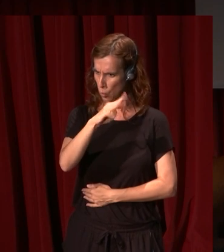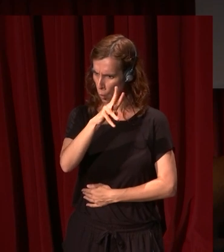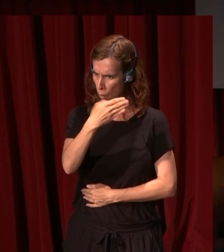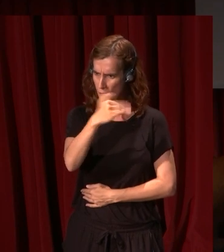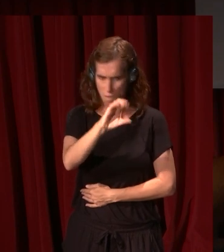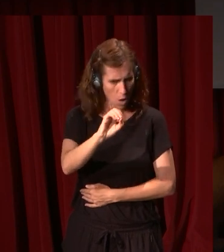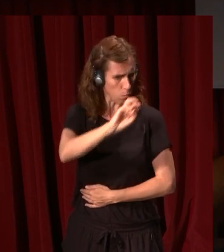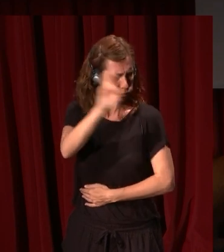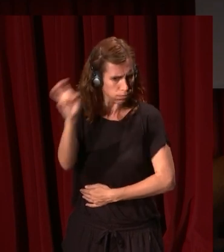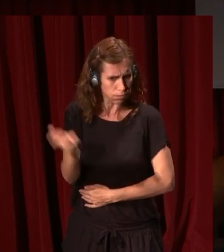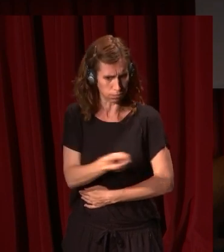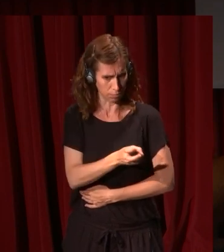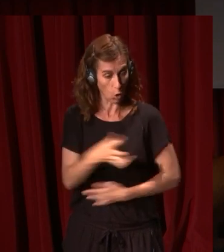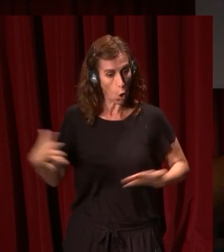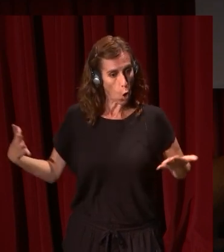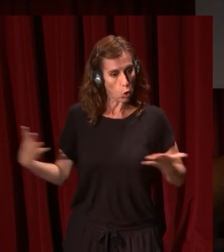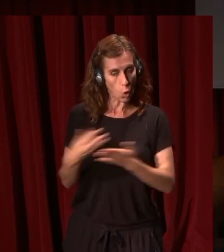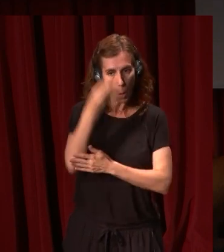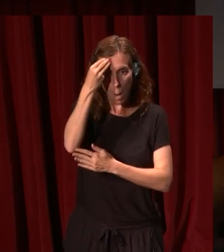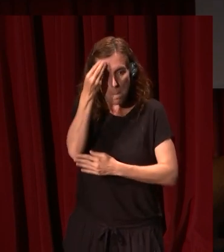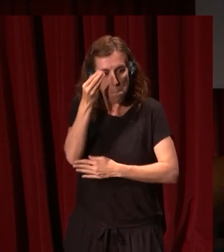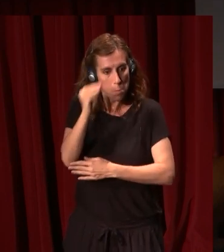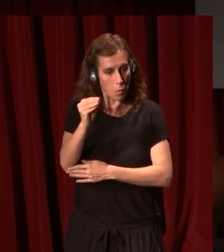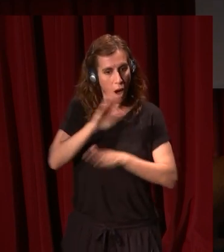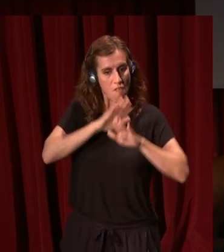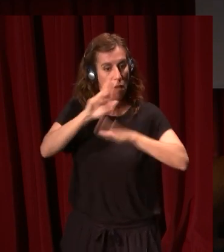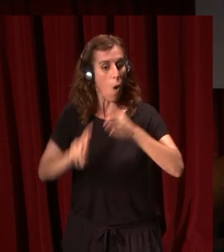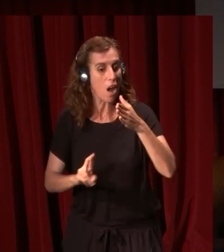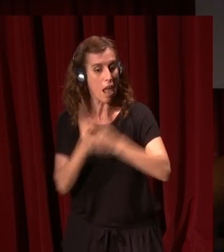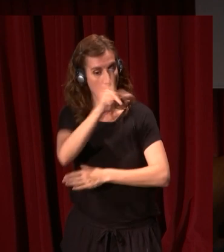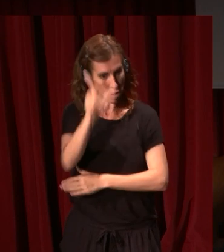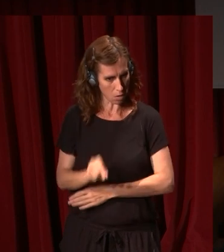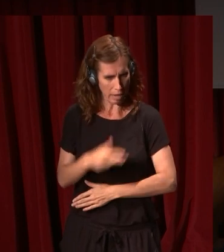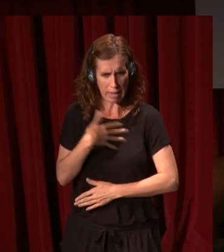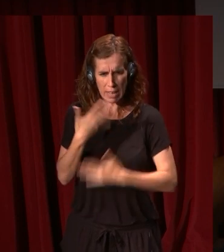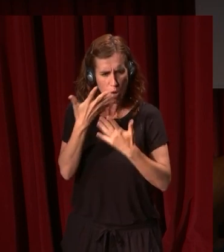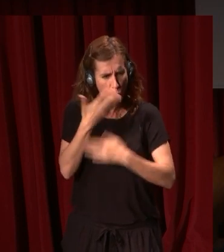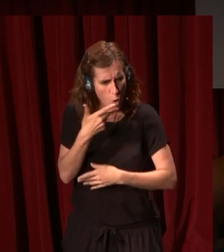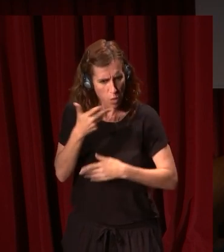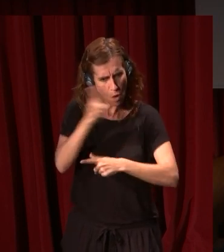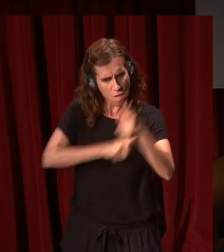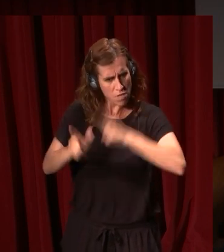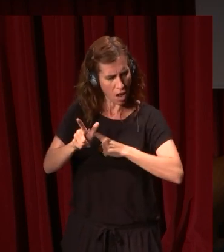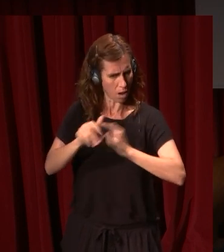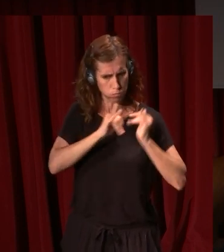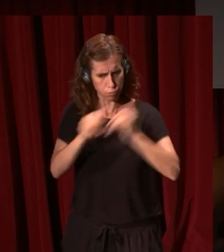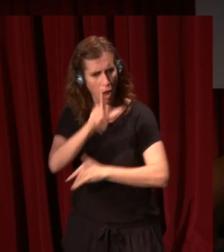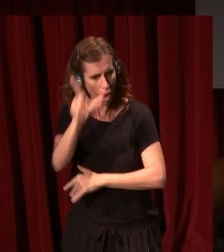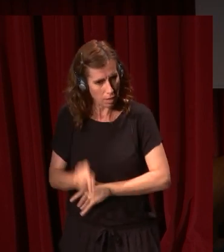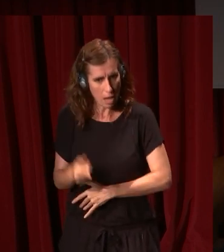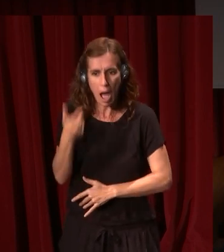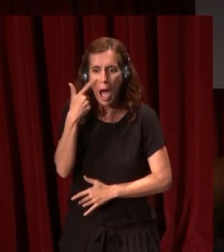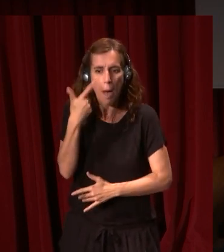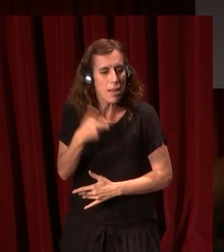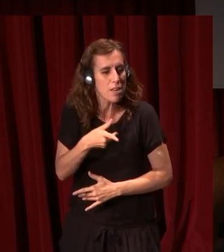romana. Y todos tienen también un prejuicio en favor del renacimiento italiano. Quieren conocerlo, viajan a Italia, porque ahí es donde está renaciendo ese arte de la